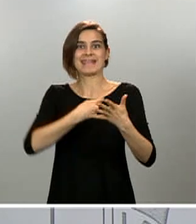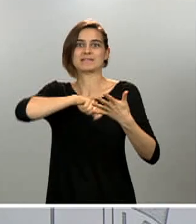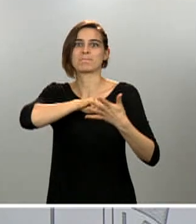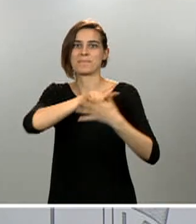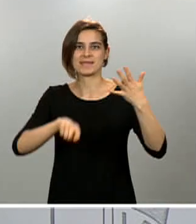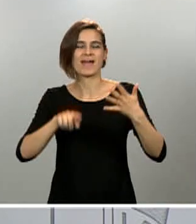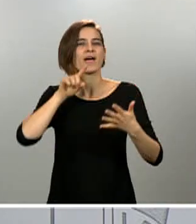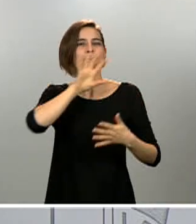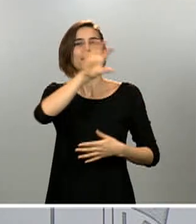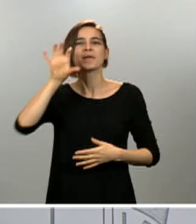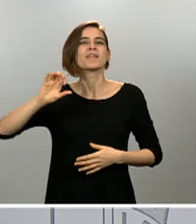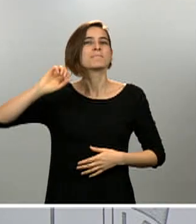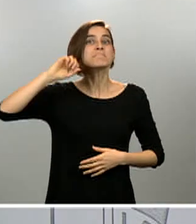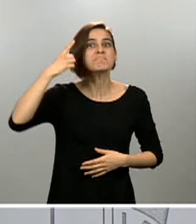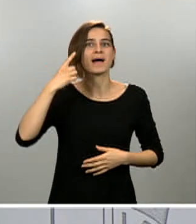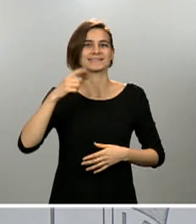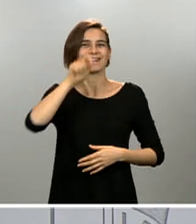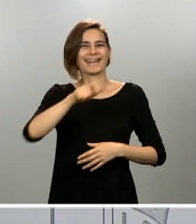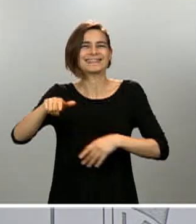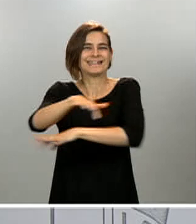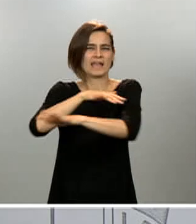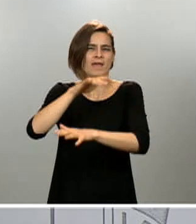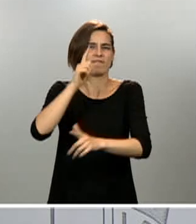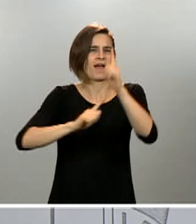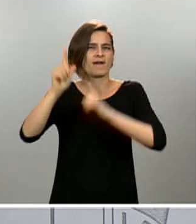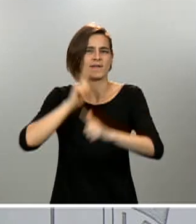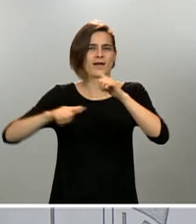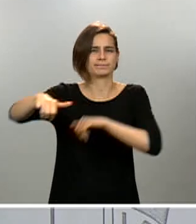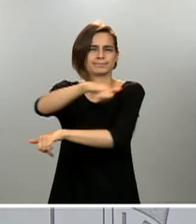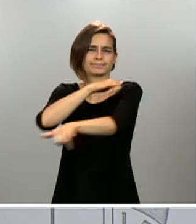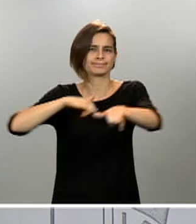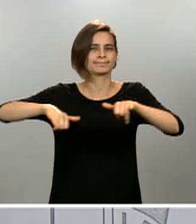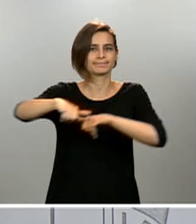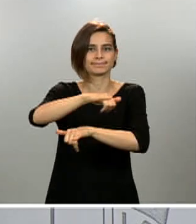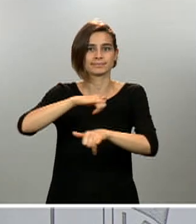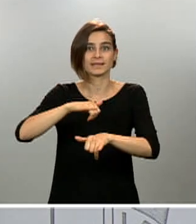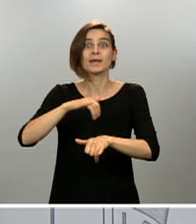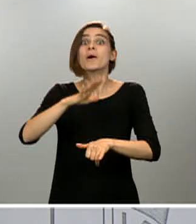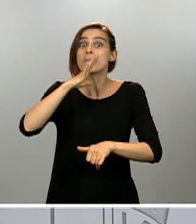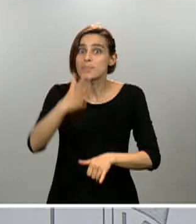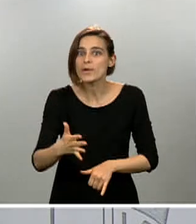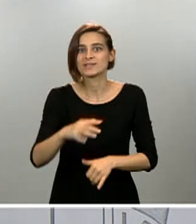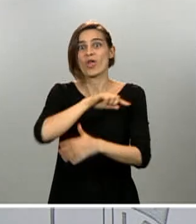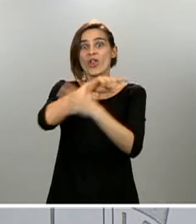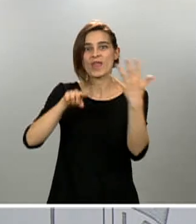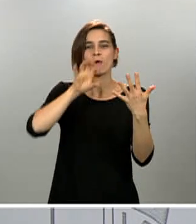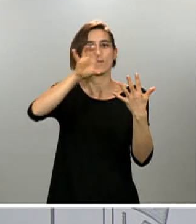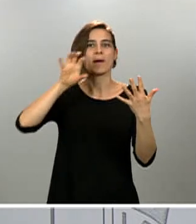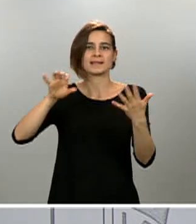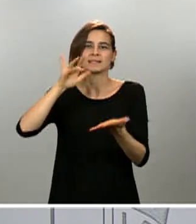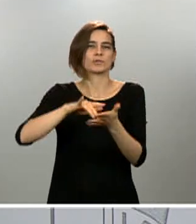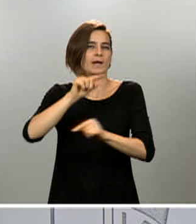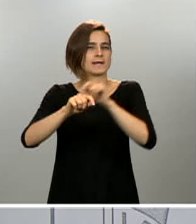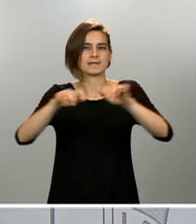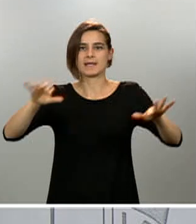vista. Hemos de tener claro este contexto. Los países con más tráfico de personas son aquellos países que han desarrollado más la pandemia. También esto